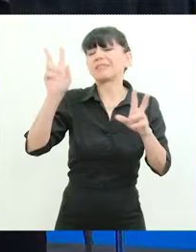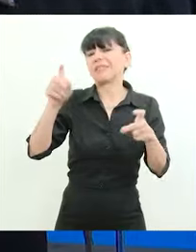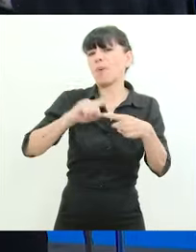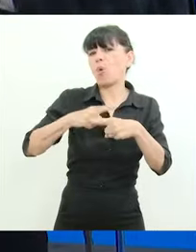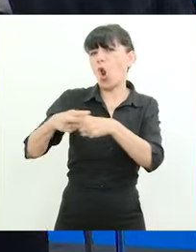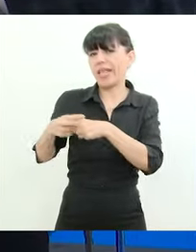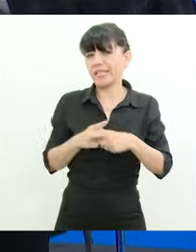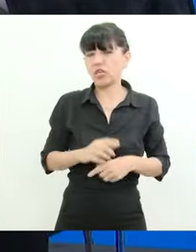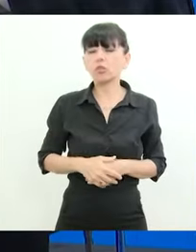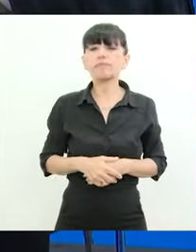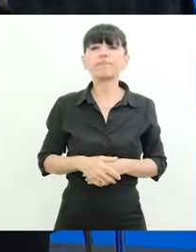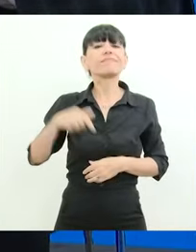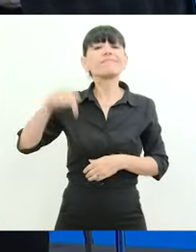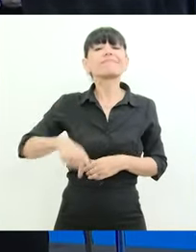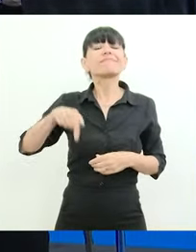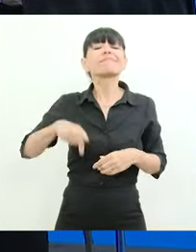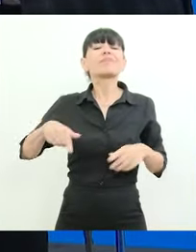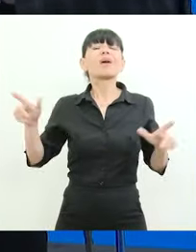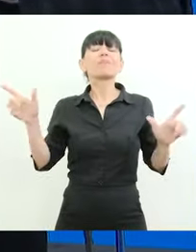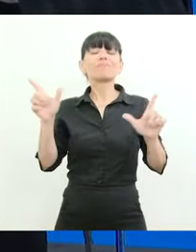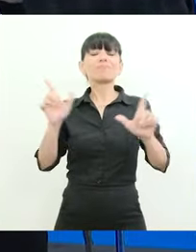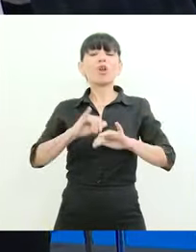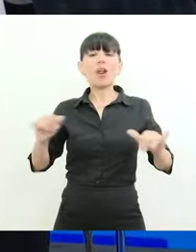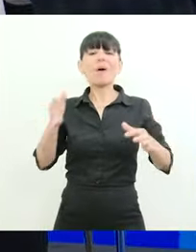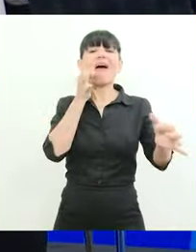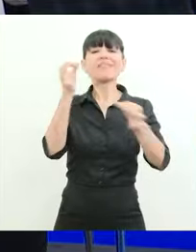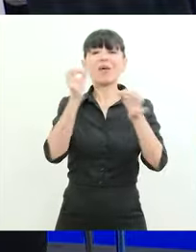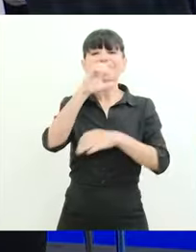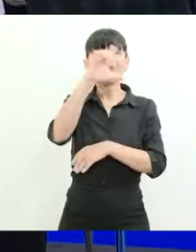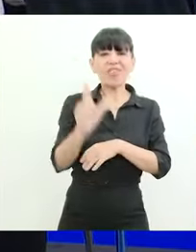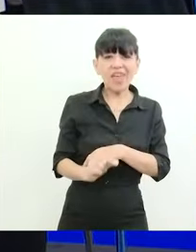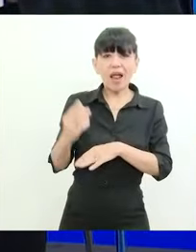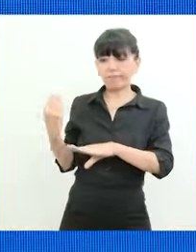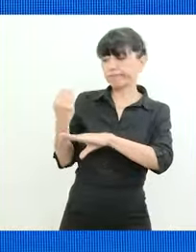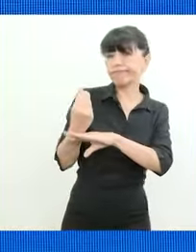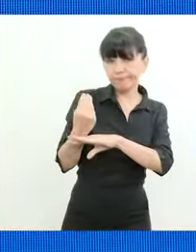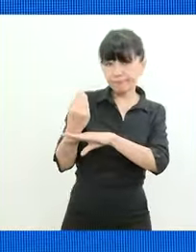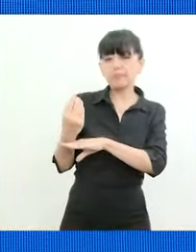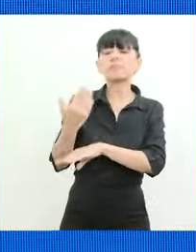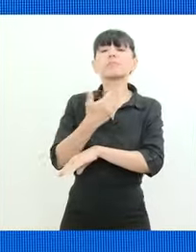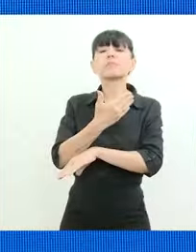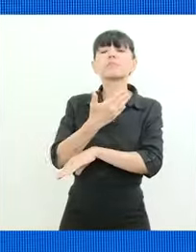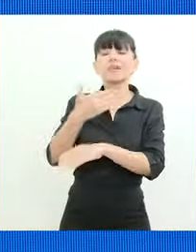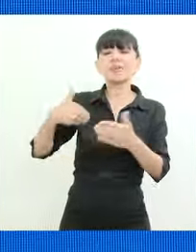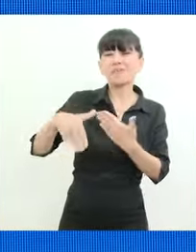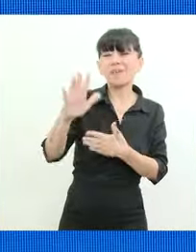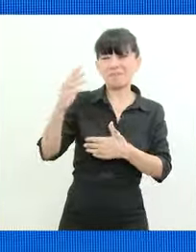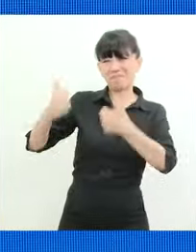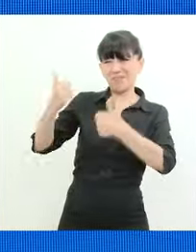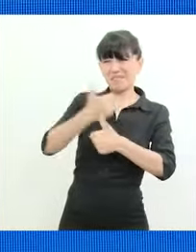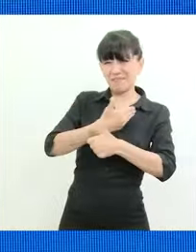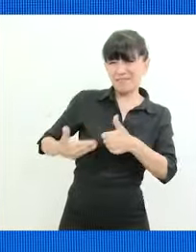le cuento le dónde estamos esto es entrevista federal con el candidato a presidente de la nación Sergio Massa y actual ministro